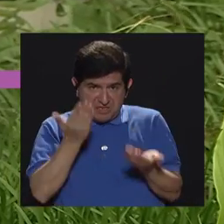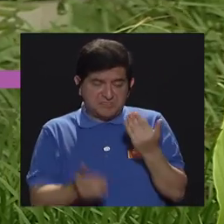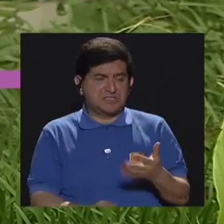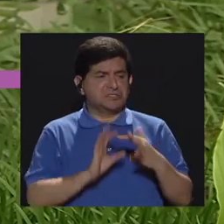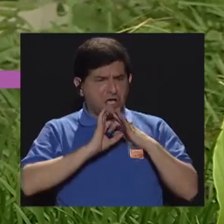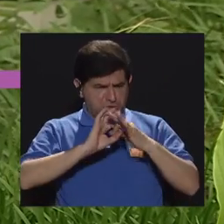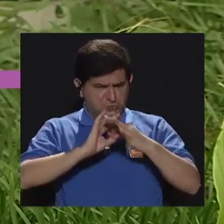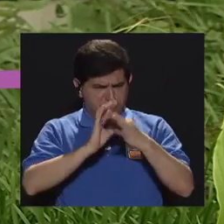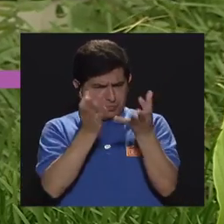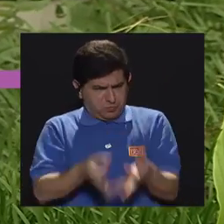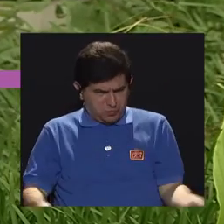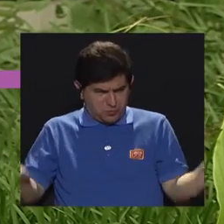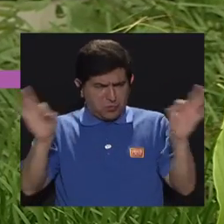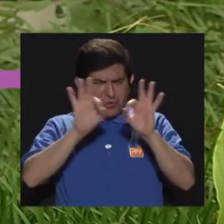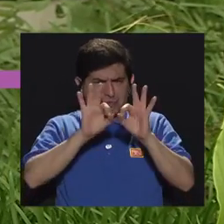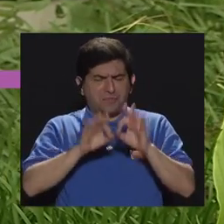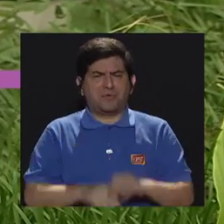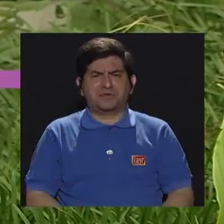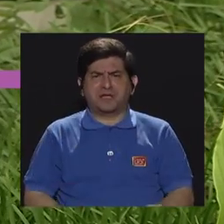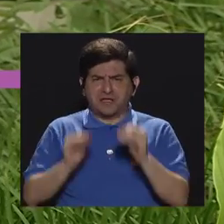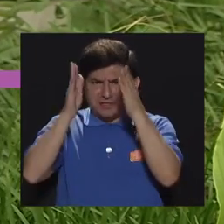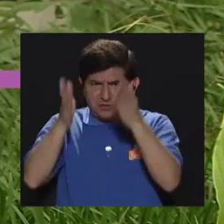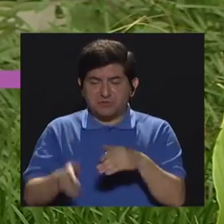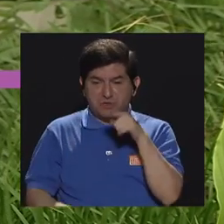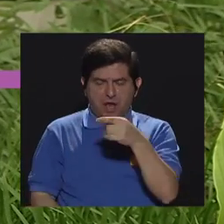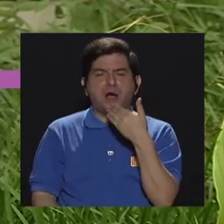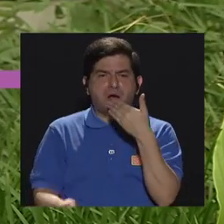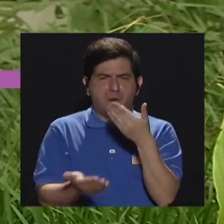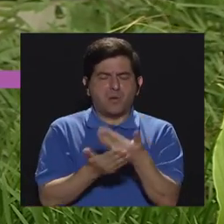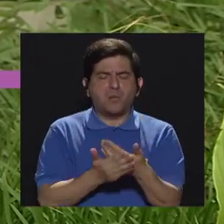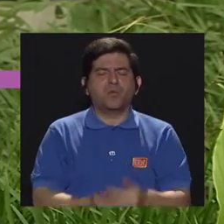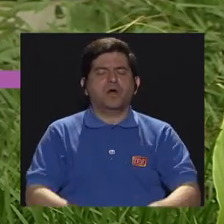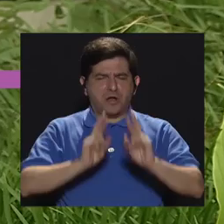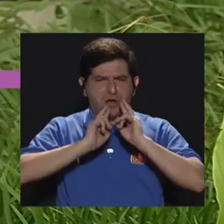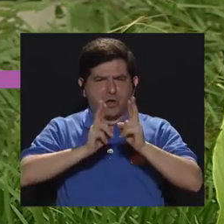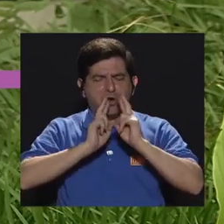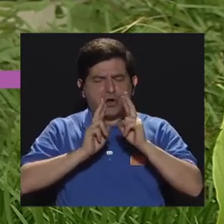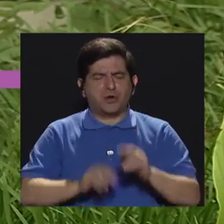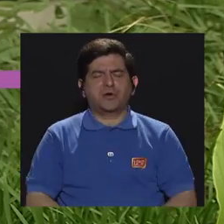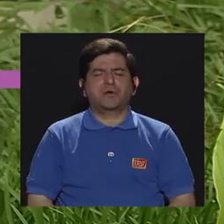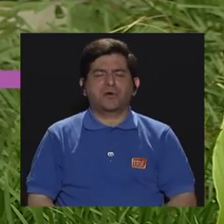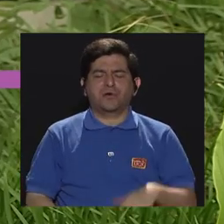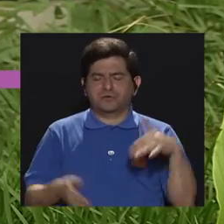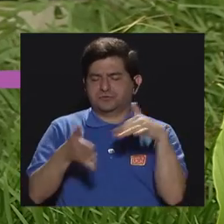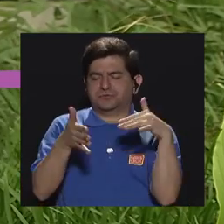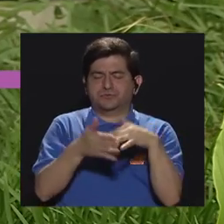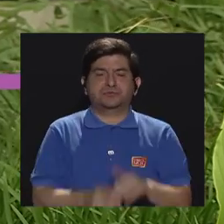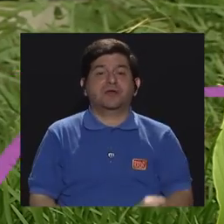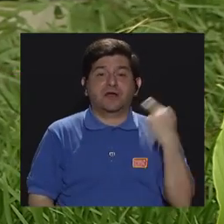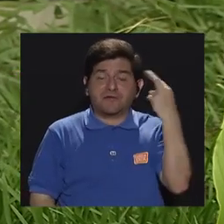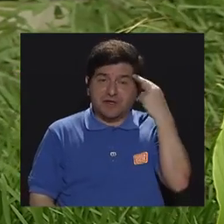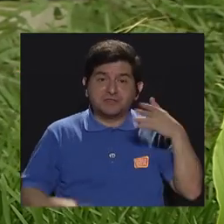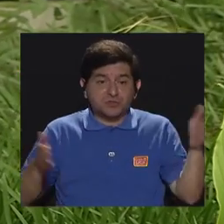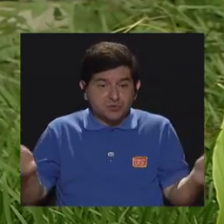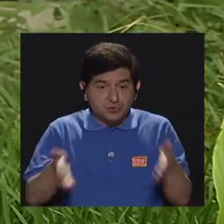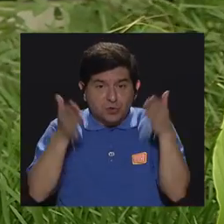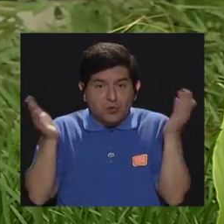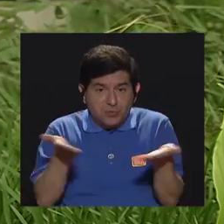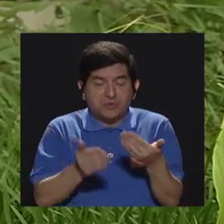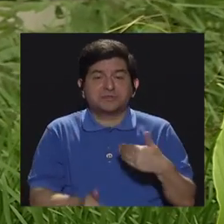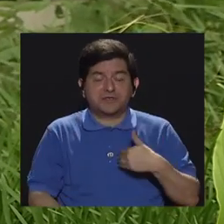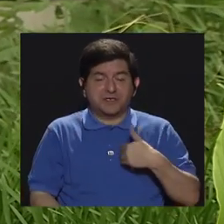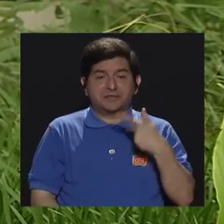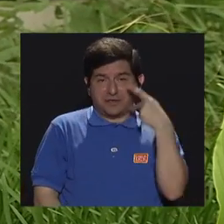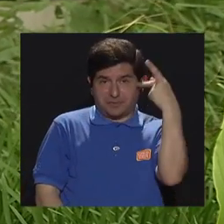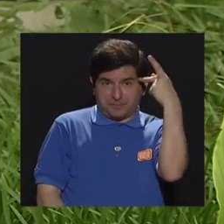tiene esa relación importante con la docente son aquellos niños que tienen un alto rendimiento académico. Por esa relación y esa motivación también que se le da